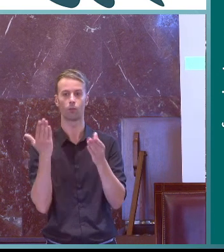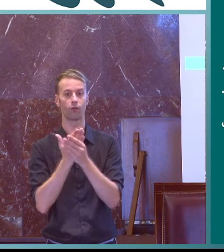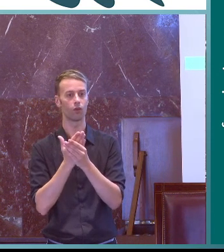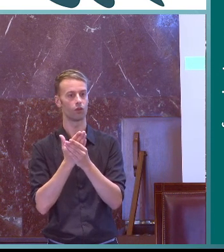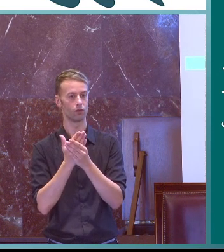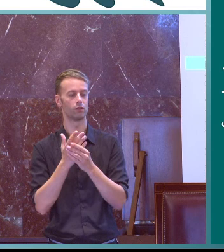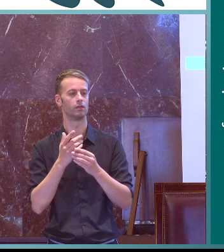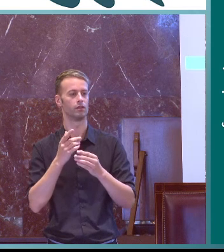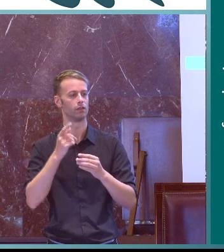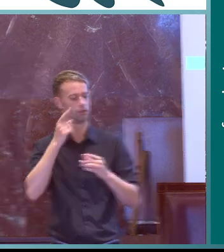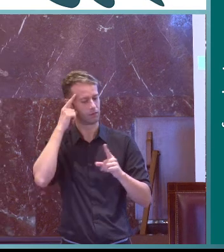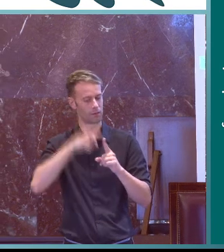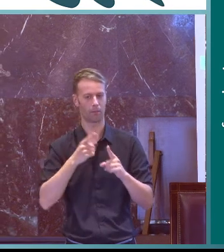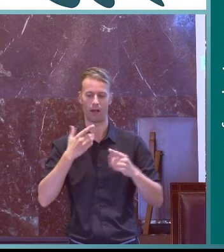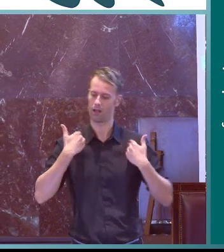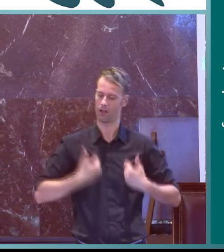materiales también un porfolio